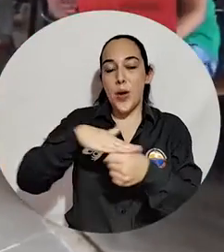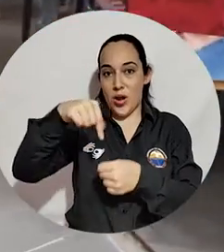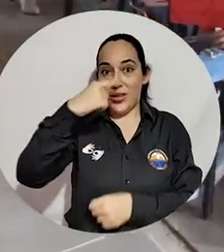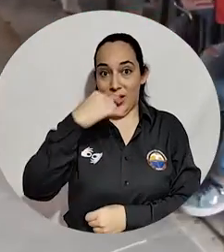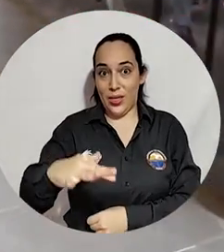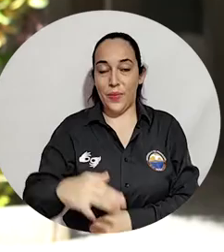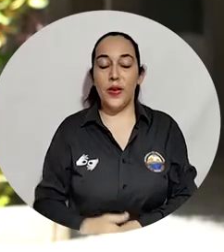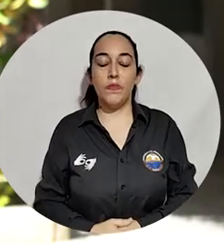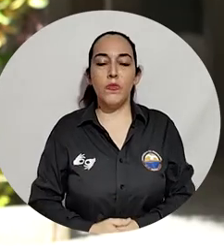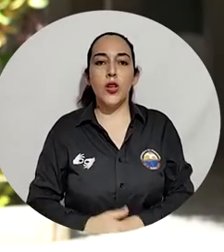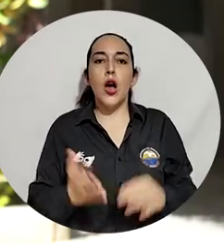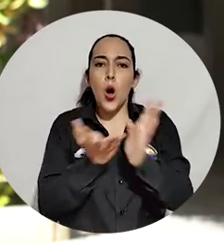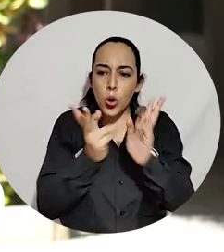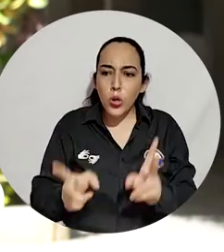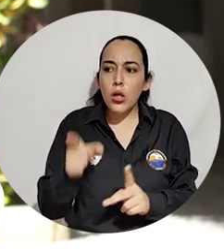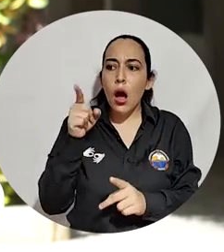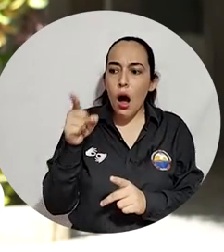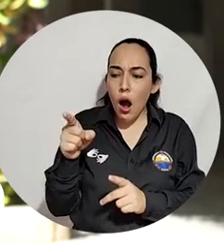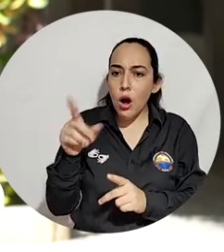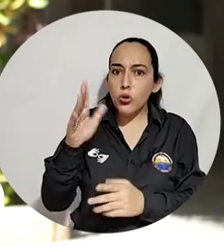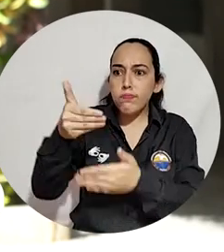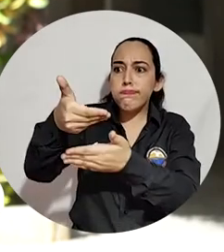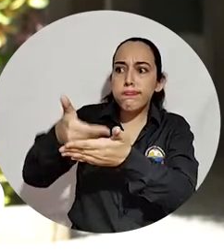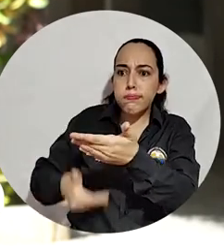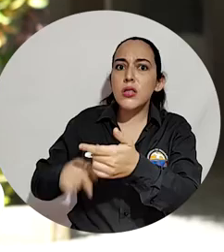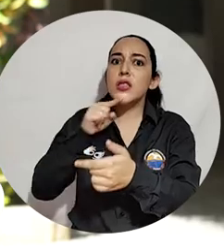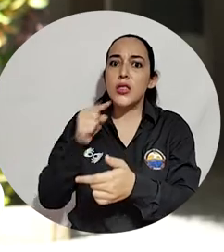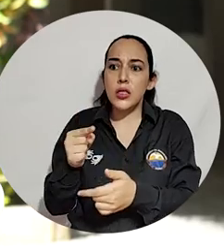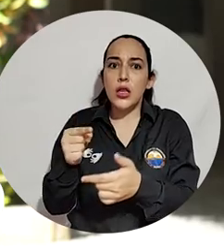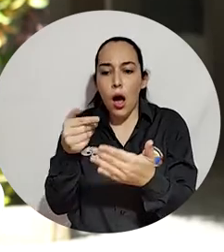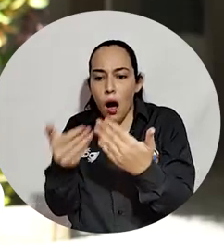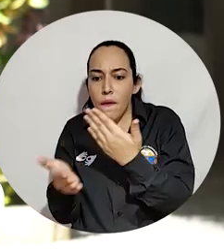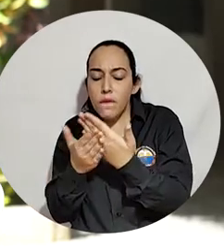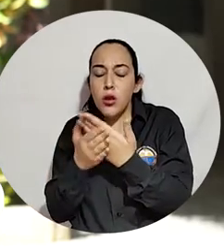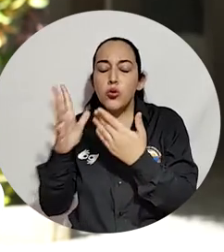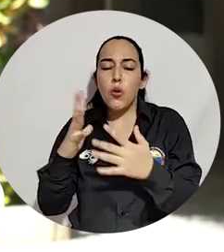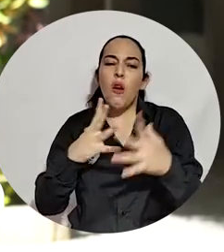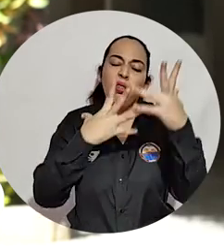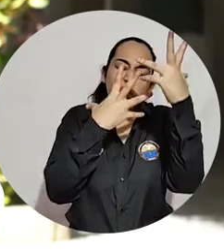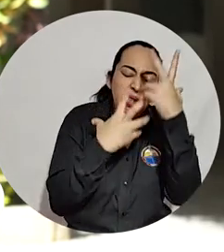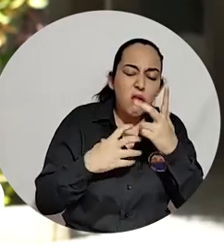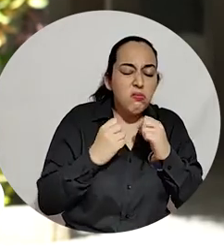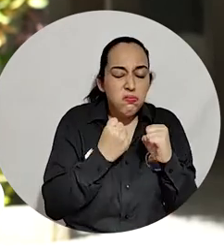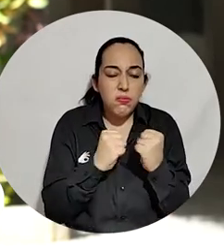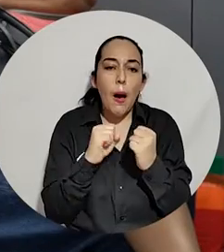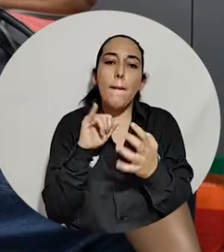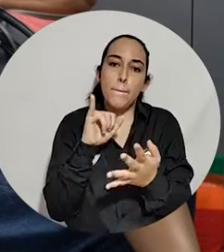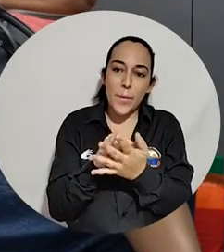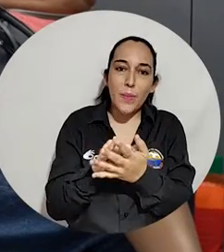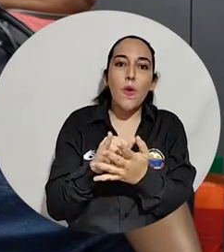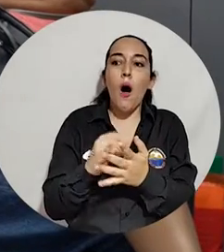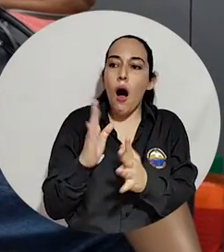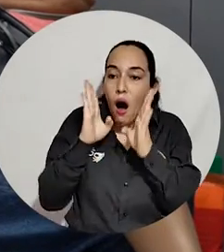Marta. Tenemos estudiantes que han sido diagnosticados con trastornos de depresión o de ansiedad y surge de hecho esa necesidad.